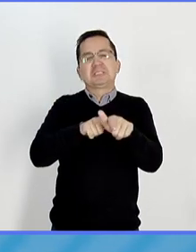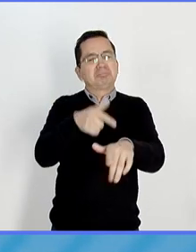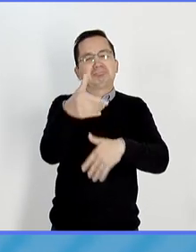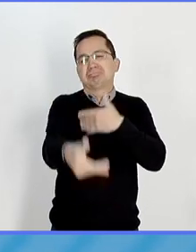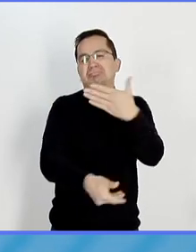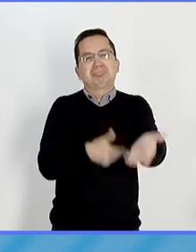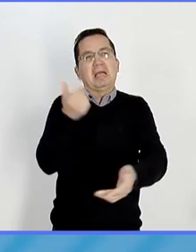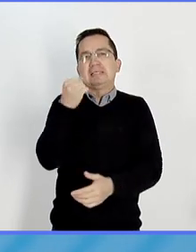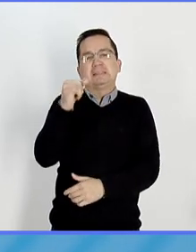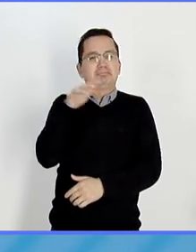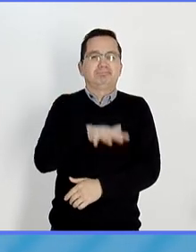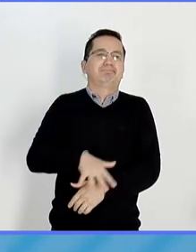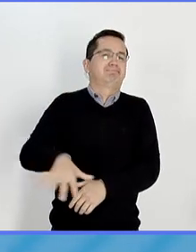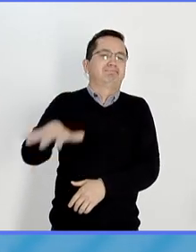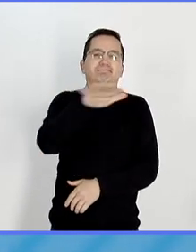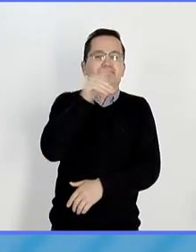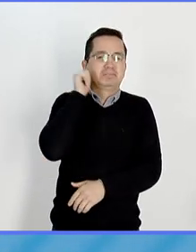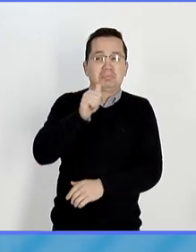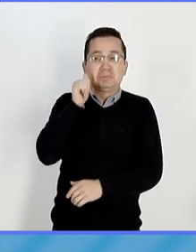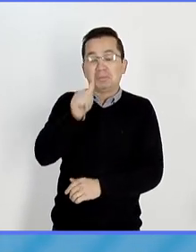esta condición.